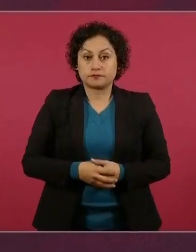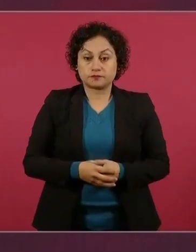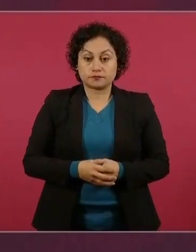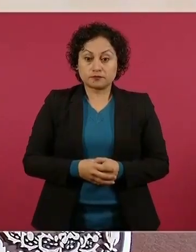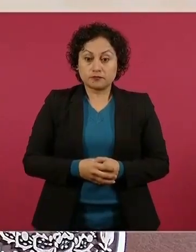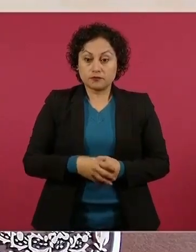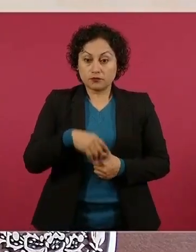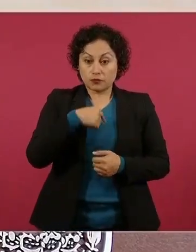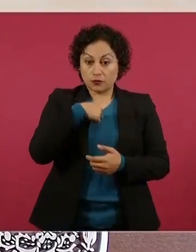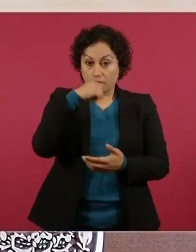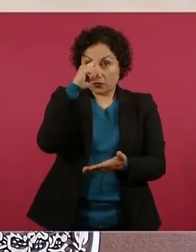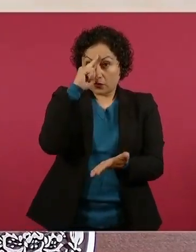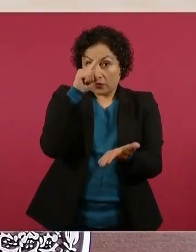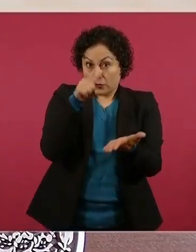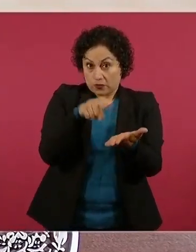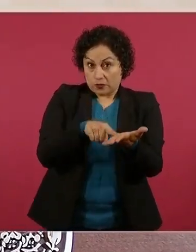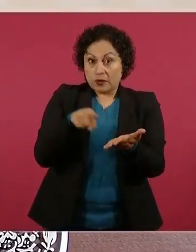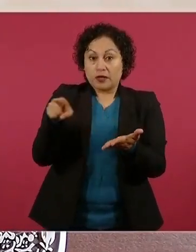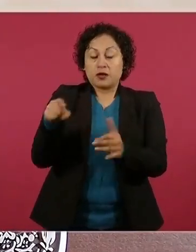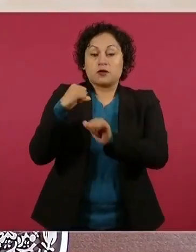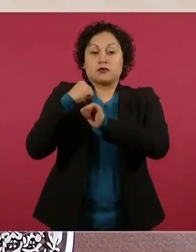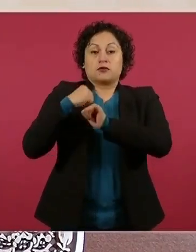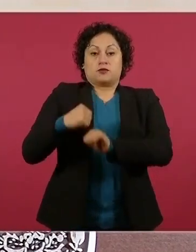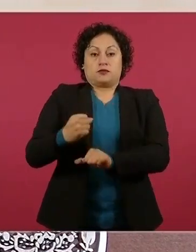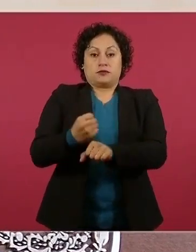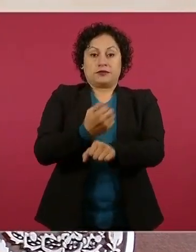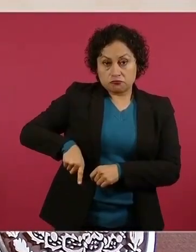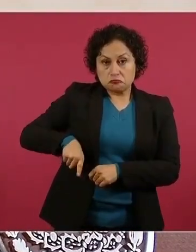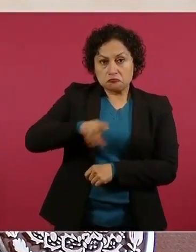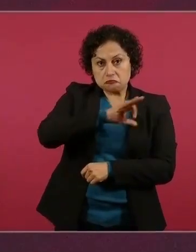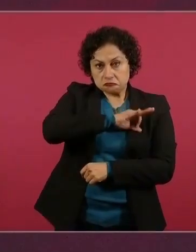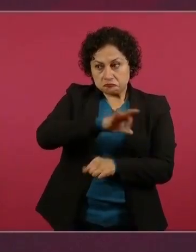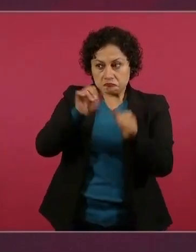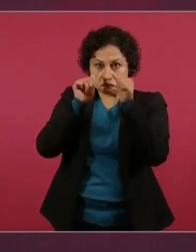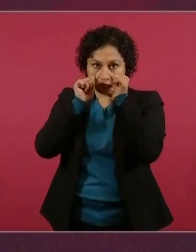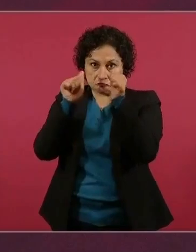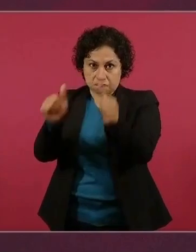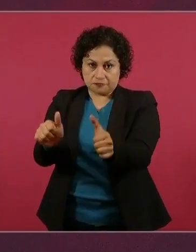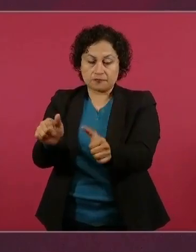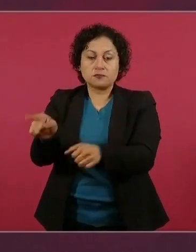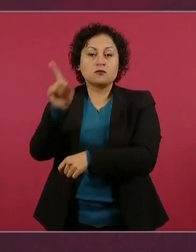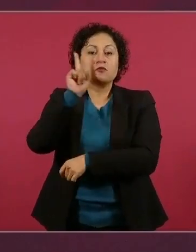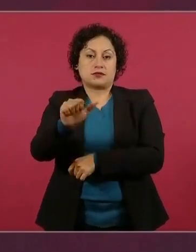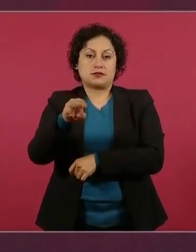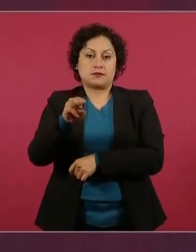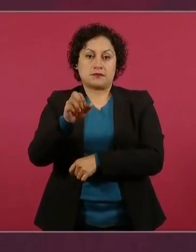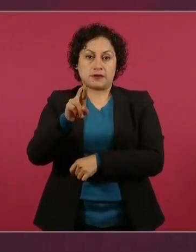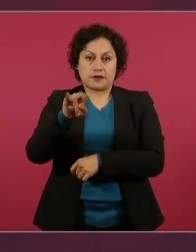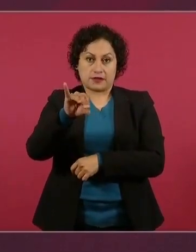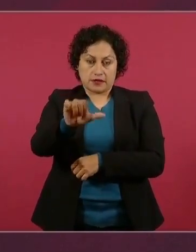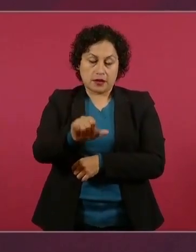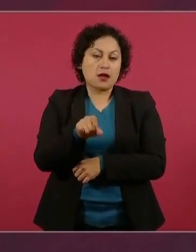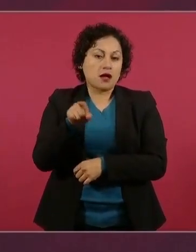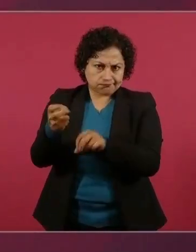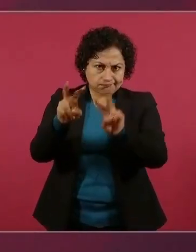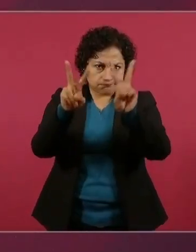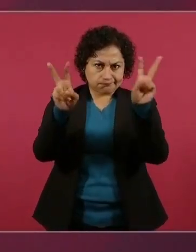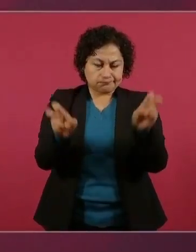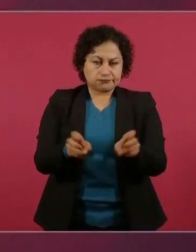Puede ver la secretaria de Gobernación, Luisa María, ella puede